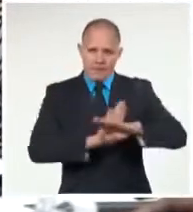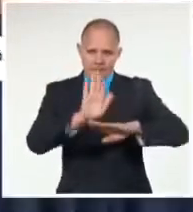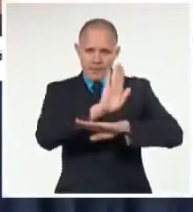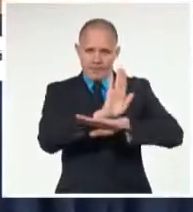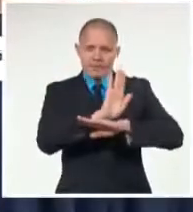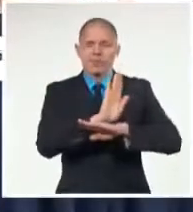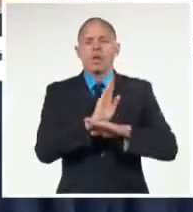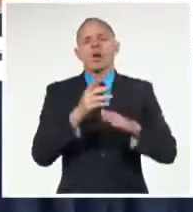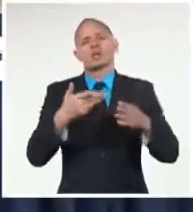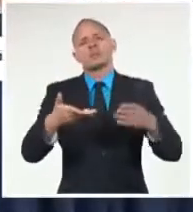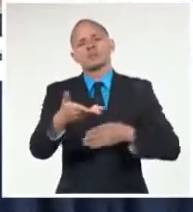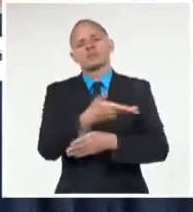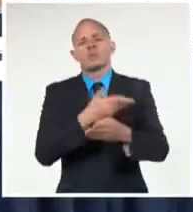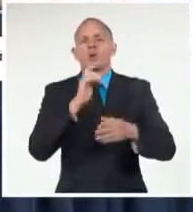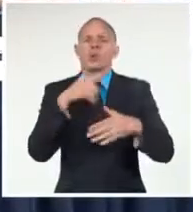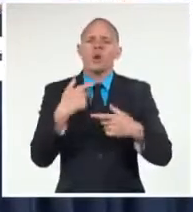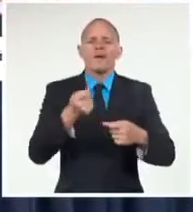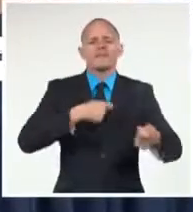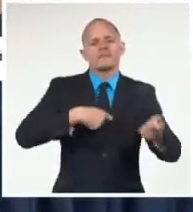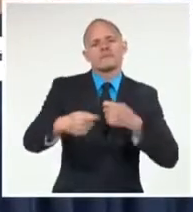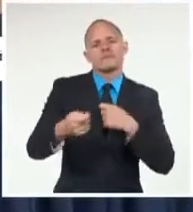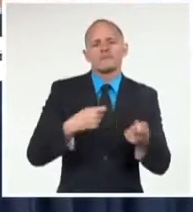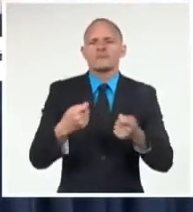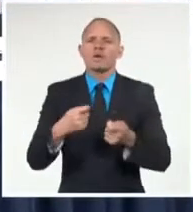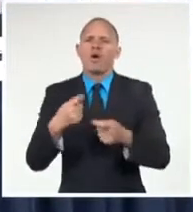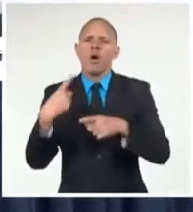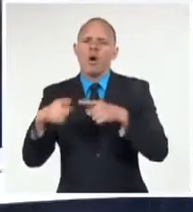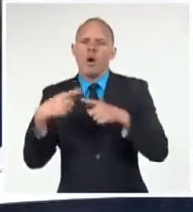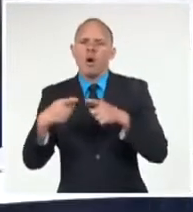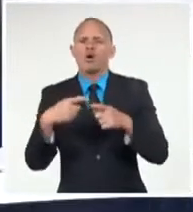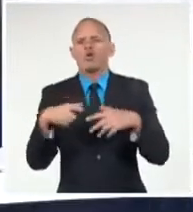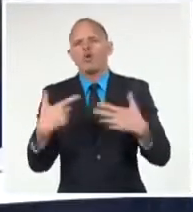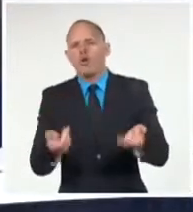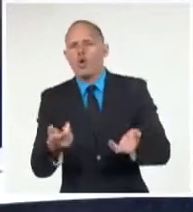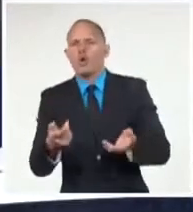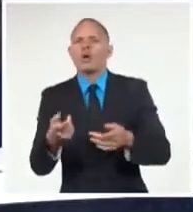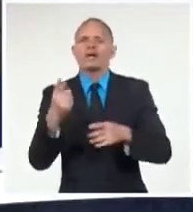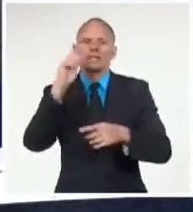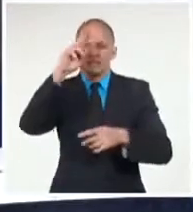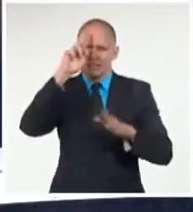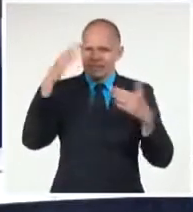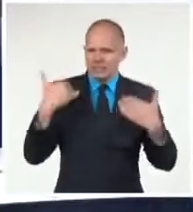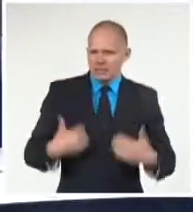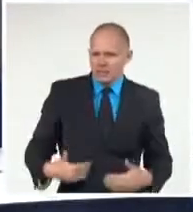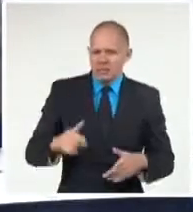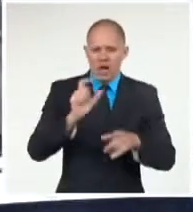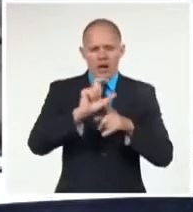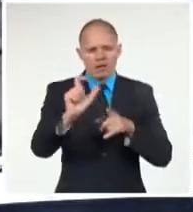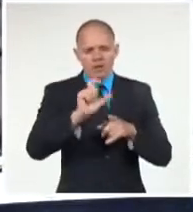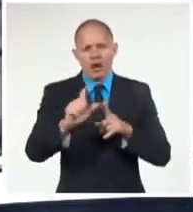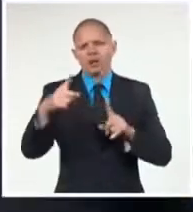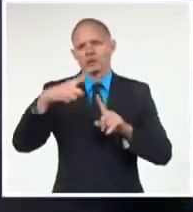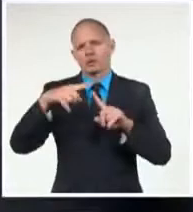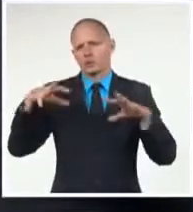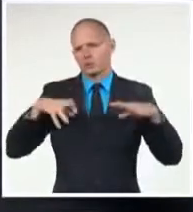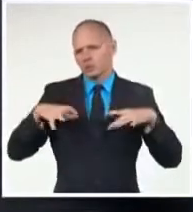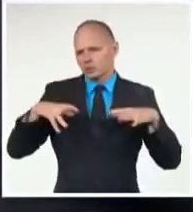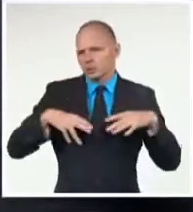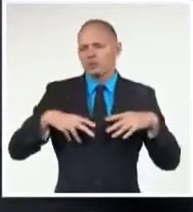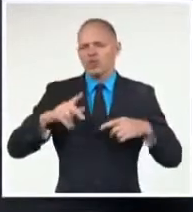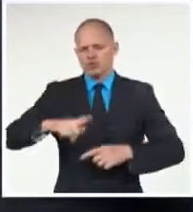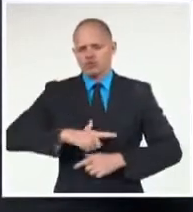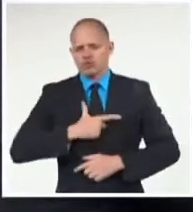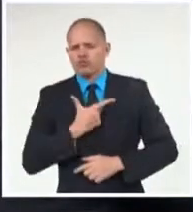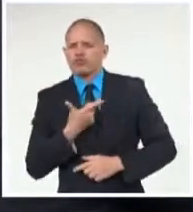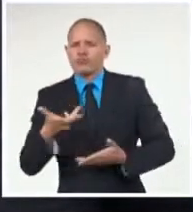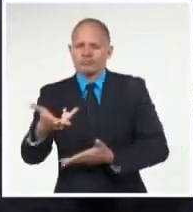en temas vinculados con el comercio y la inversión, la biotecnología, la salud, la agricultura, el turismo, el intercambio cultural, las